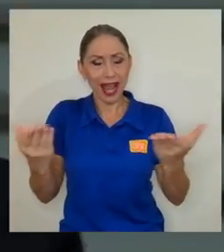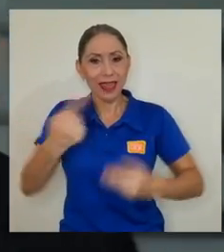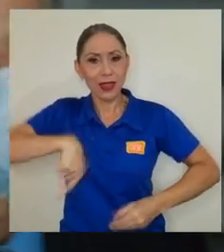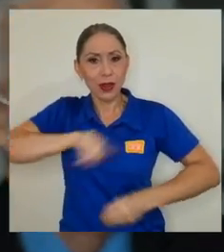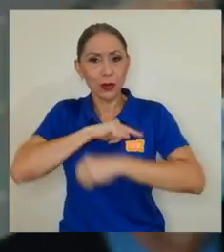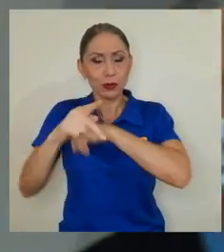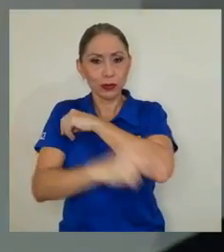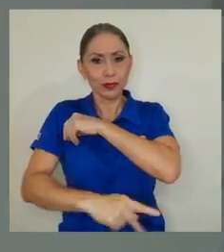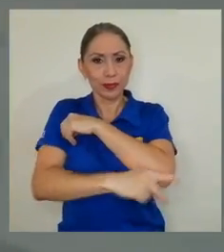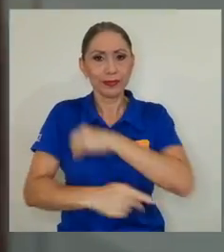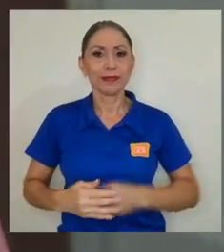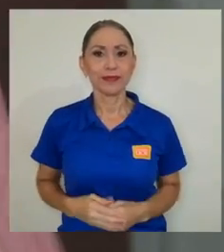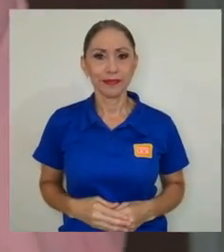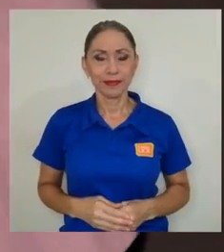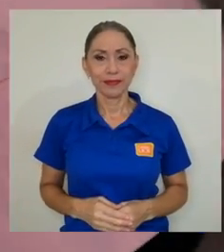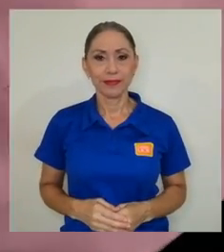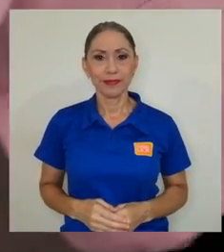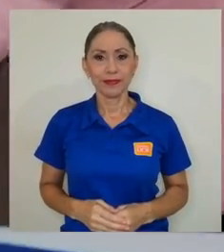de nuestro país.